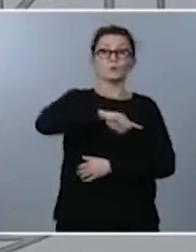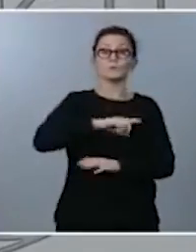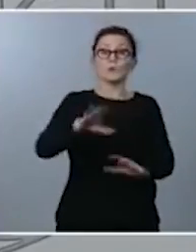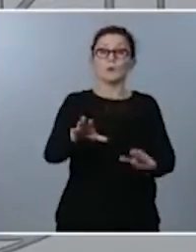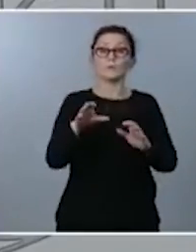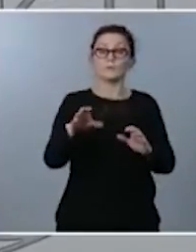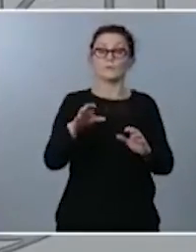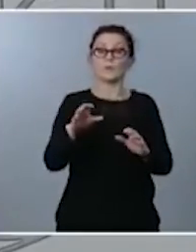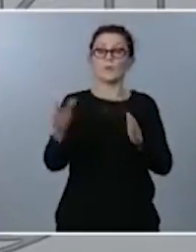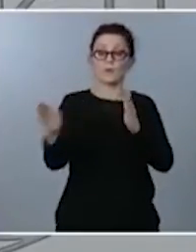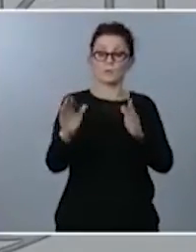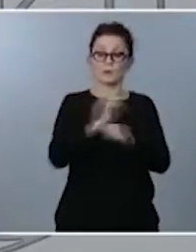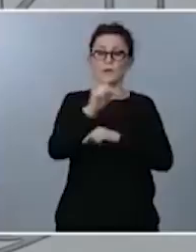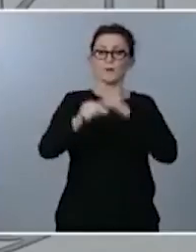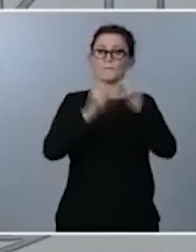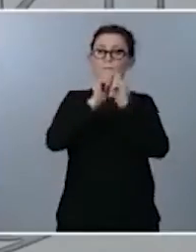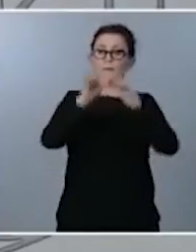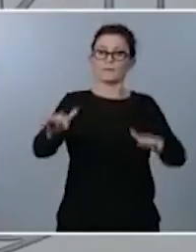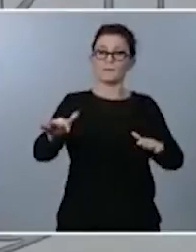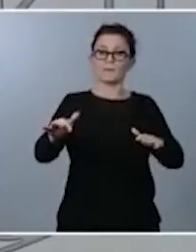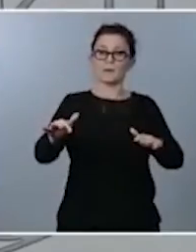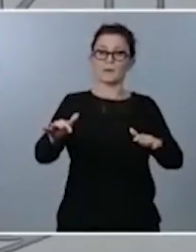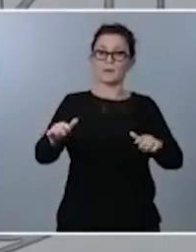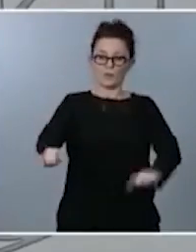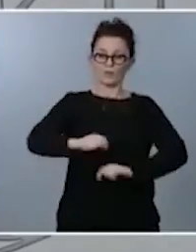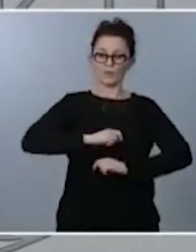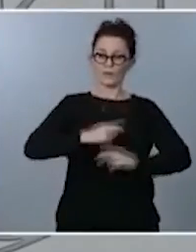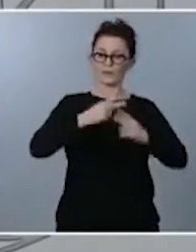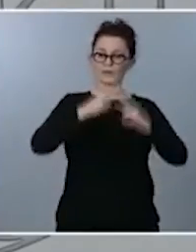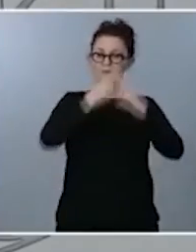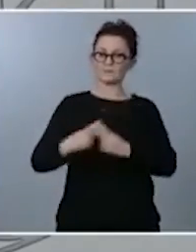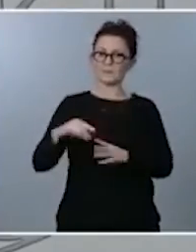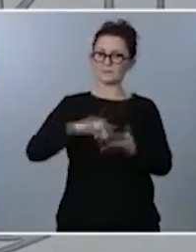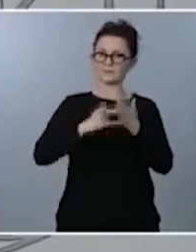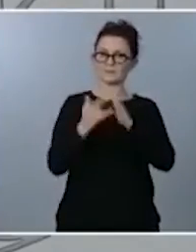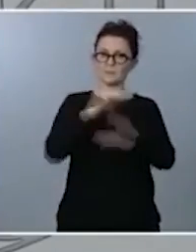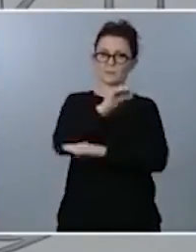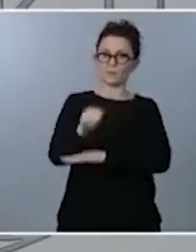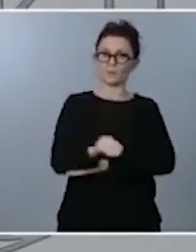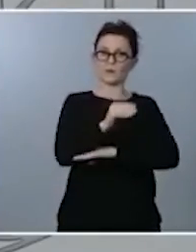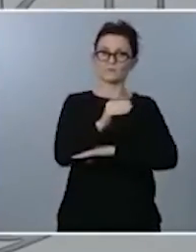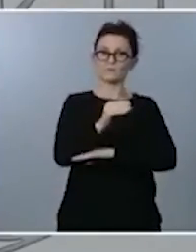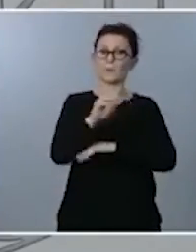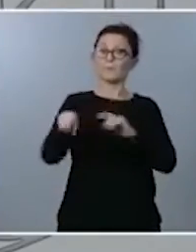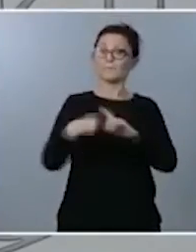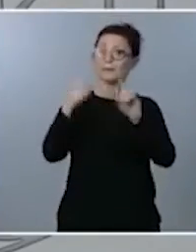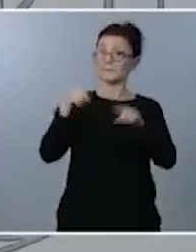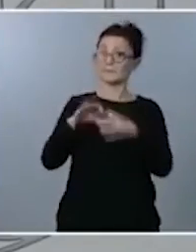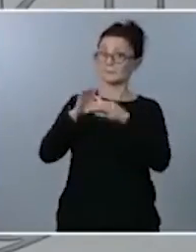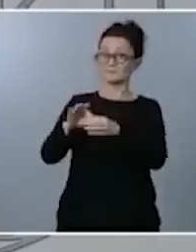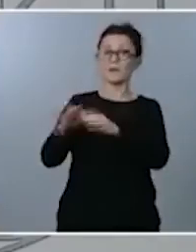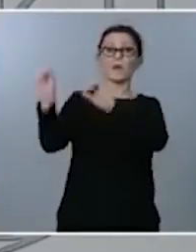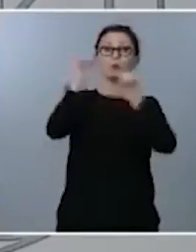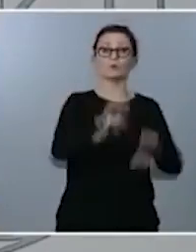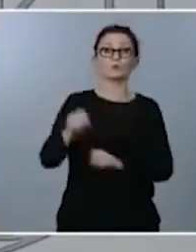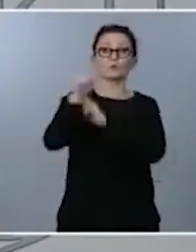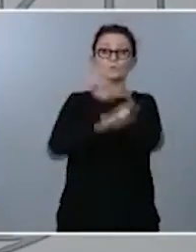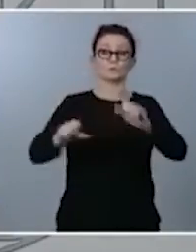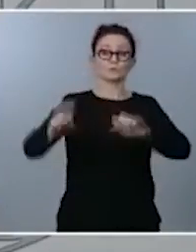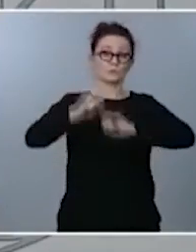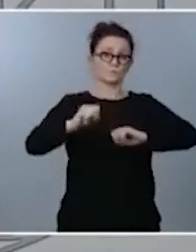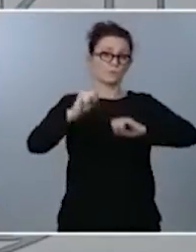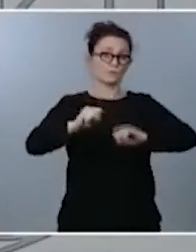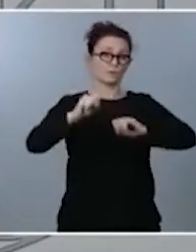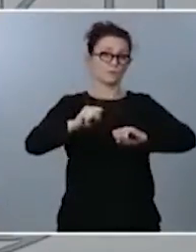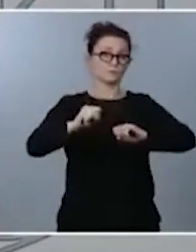nuestro sistema de cuidado y que además tenemos que revisar especialmente aquellos que tienen que ver con la protección de las personas mayores y yo creo que